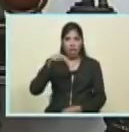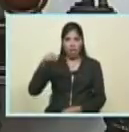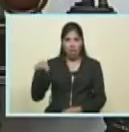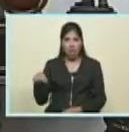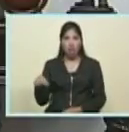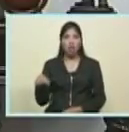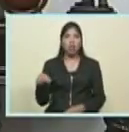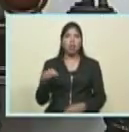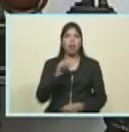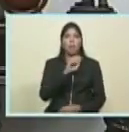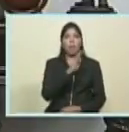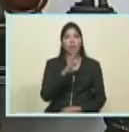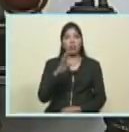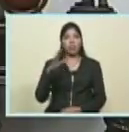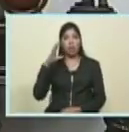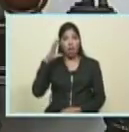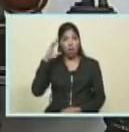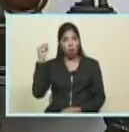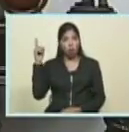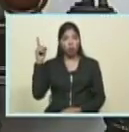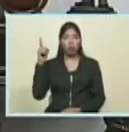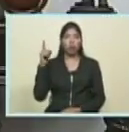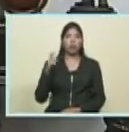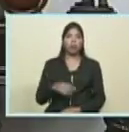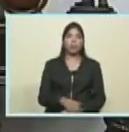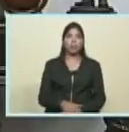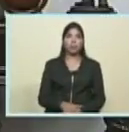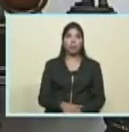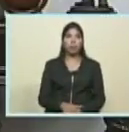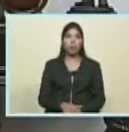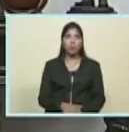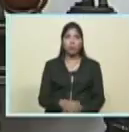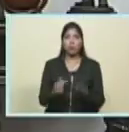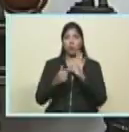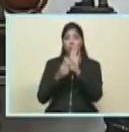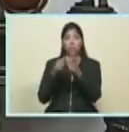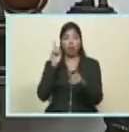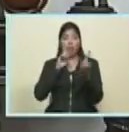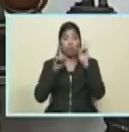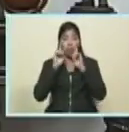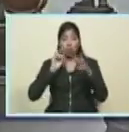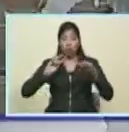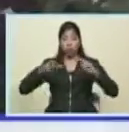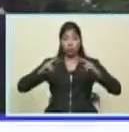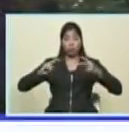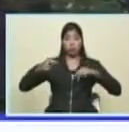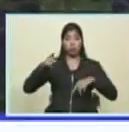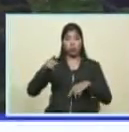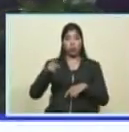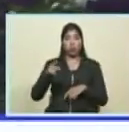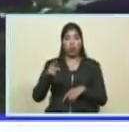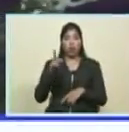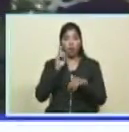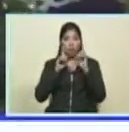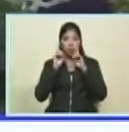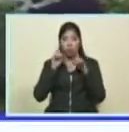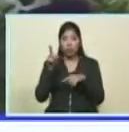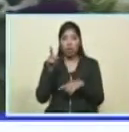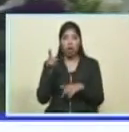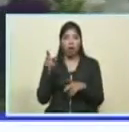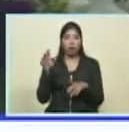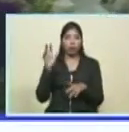ellos andan en una campaña contra nosotros, también es verdad que toda esa campaña se está revirtiendo, se les está devolviendo a ellos.